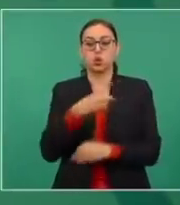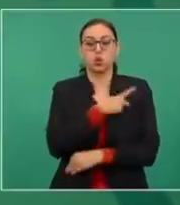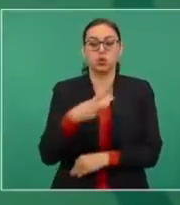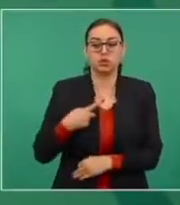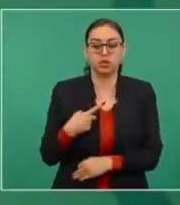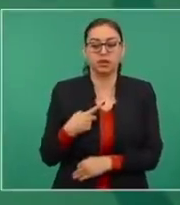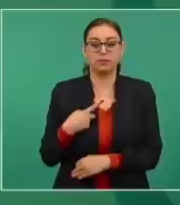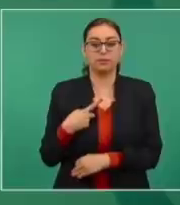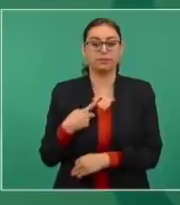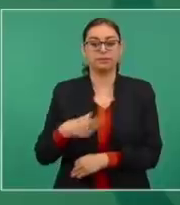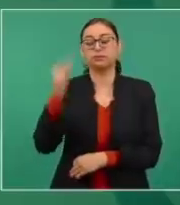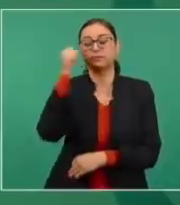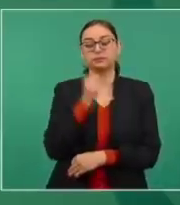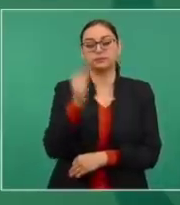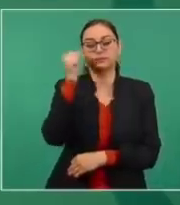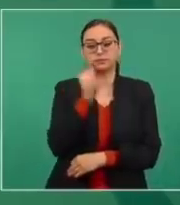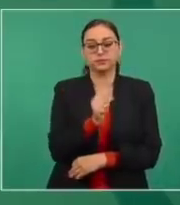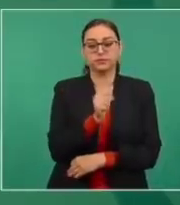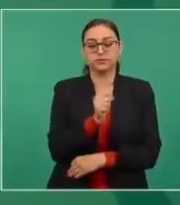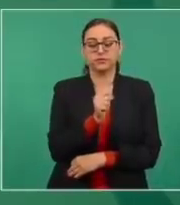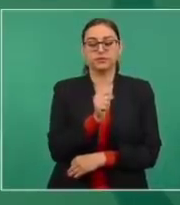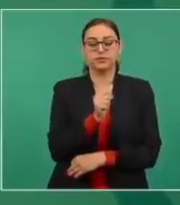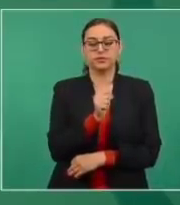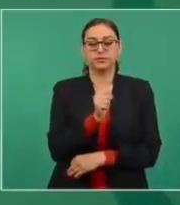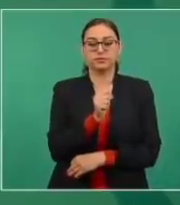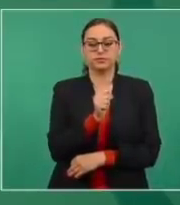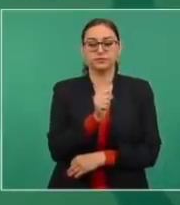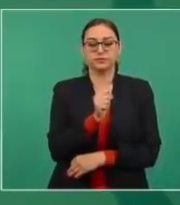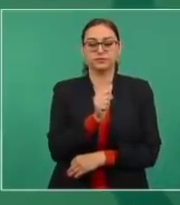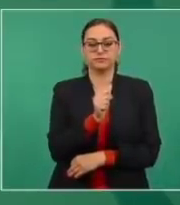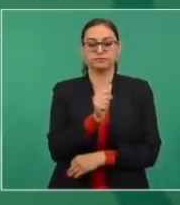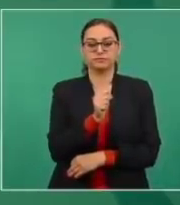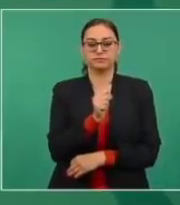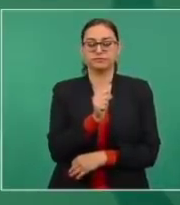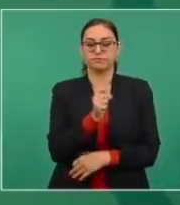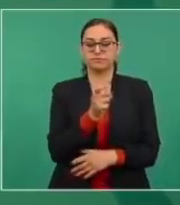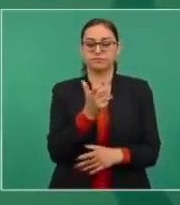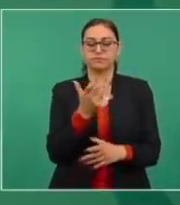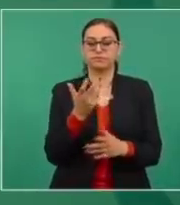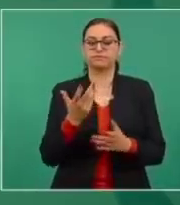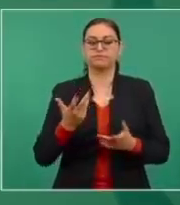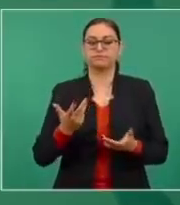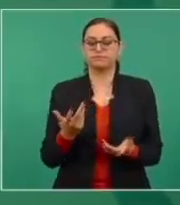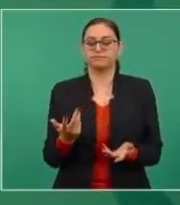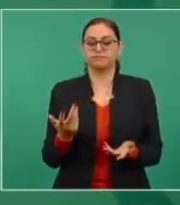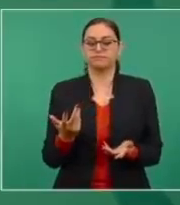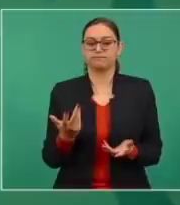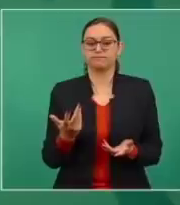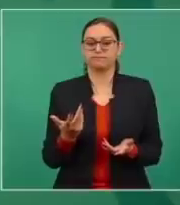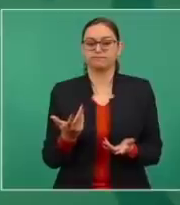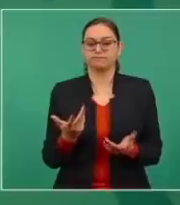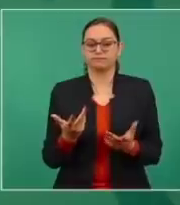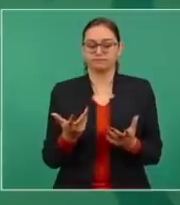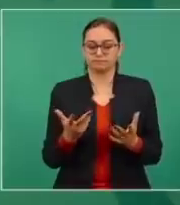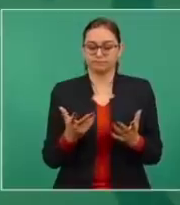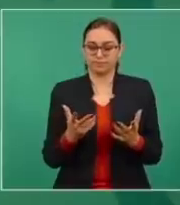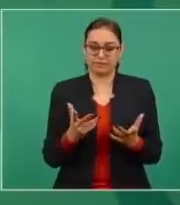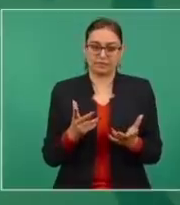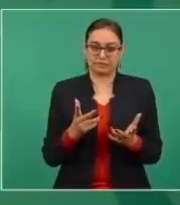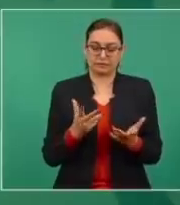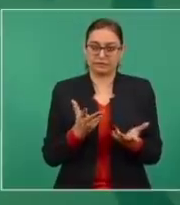partir de la comunidad,